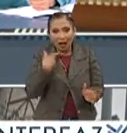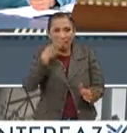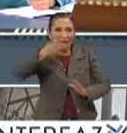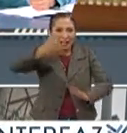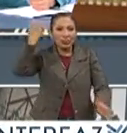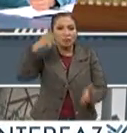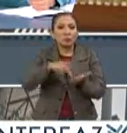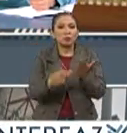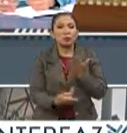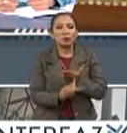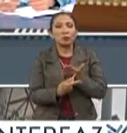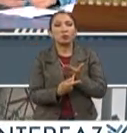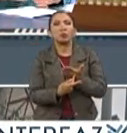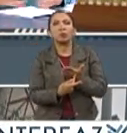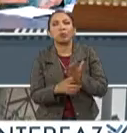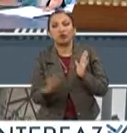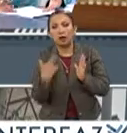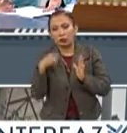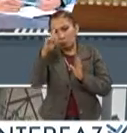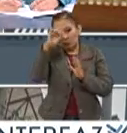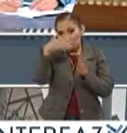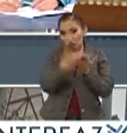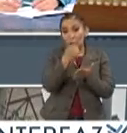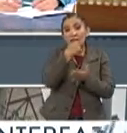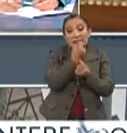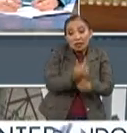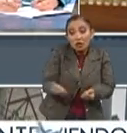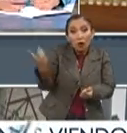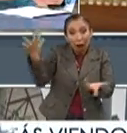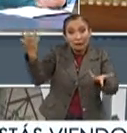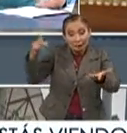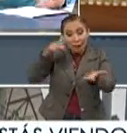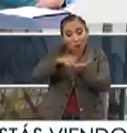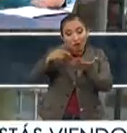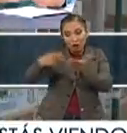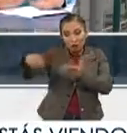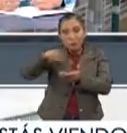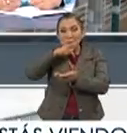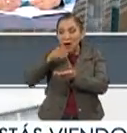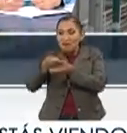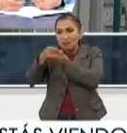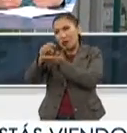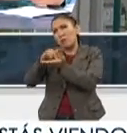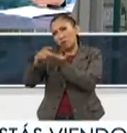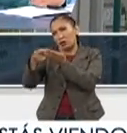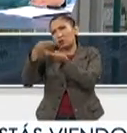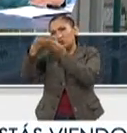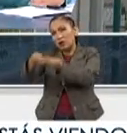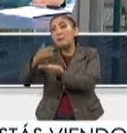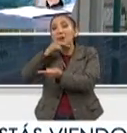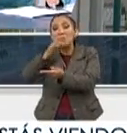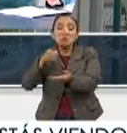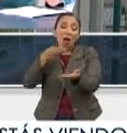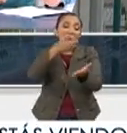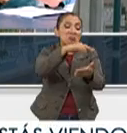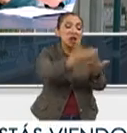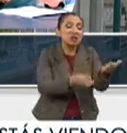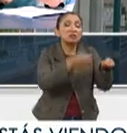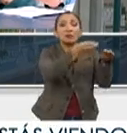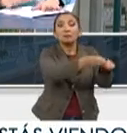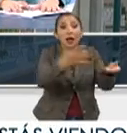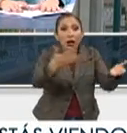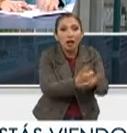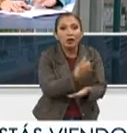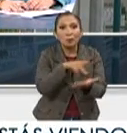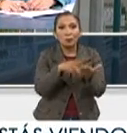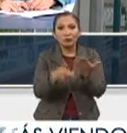proyecto que propuso un niño a través de sus papás, etcétera, y que al final fue uno de los